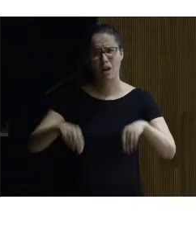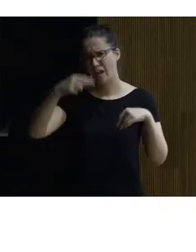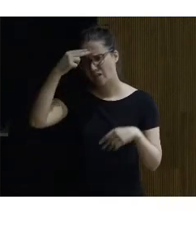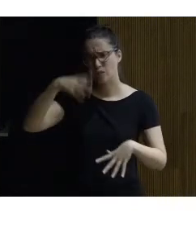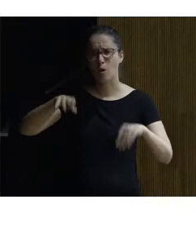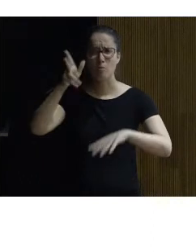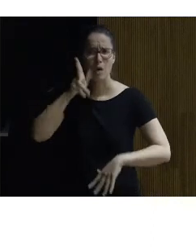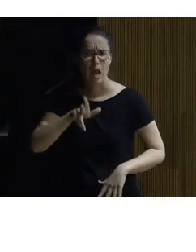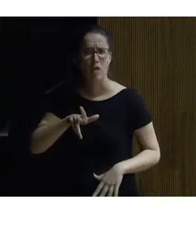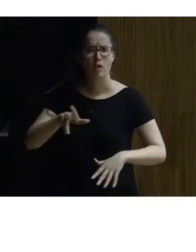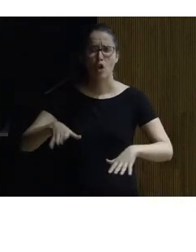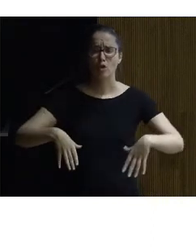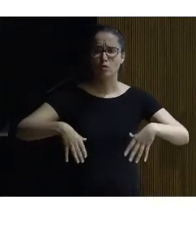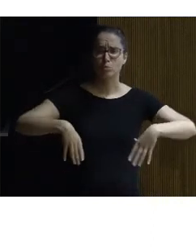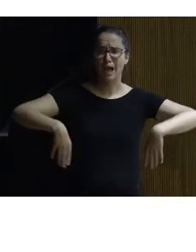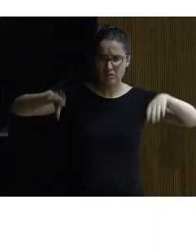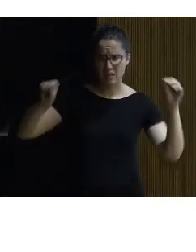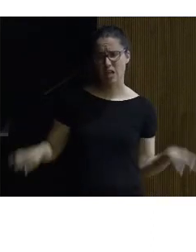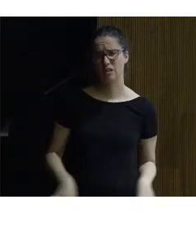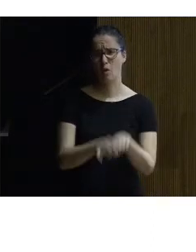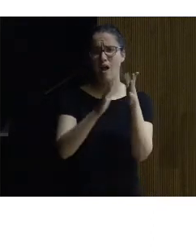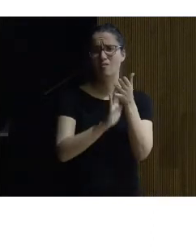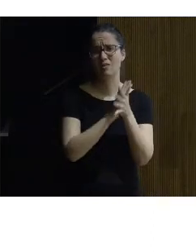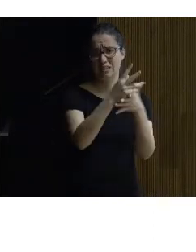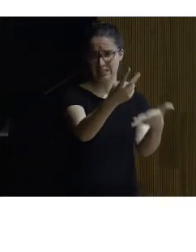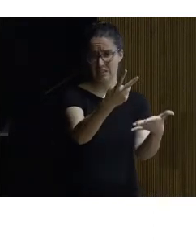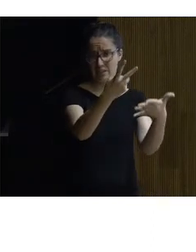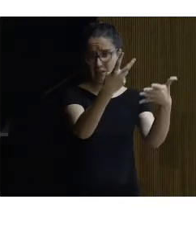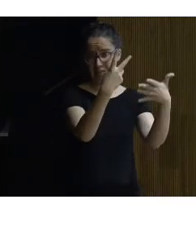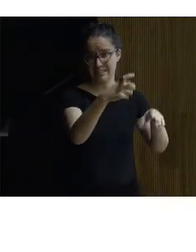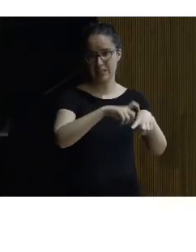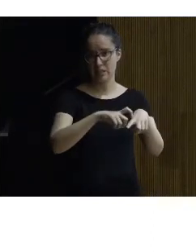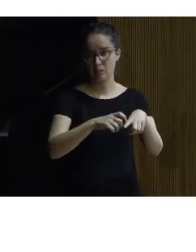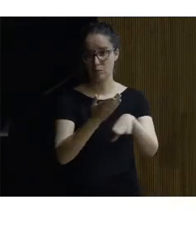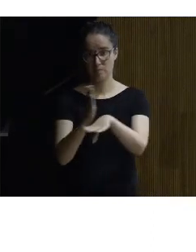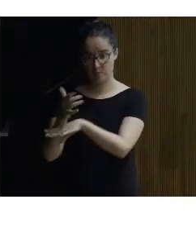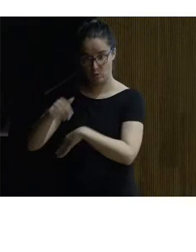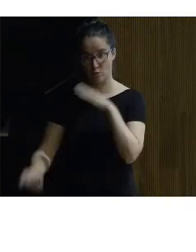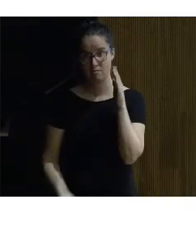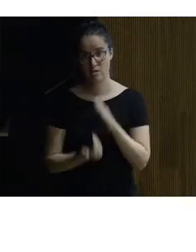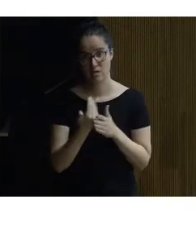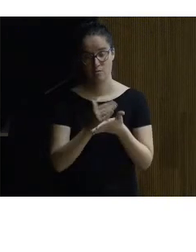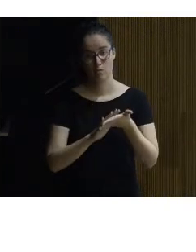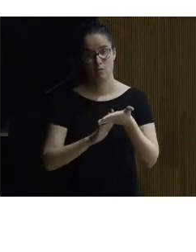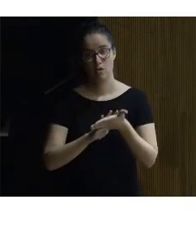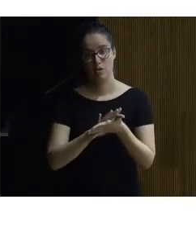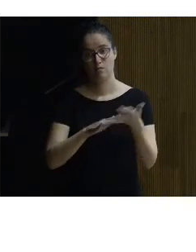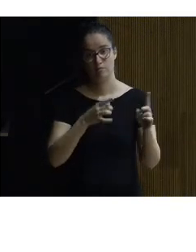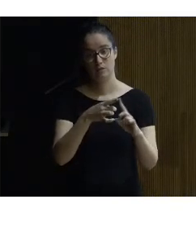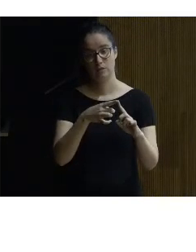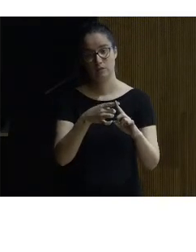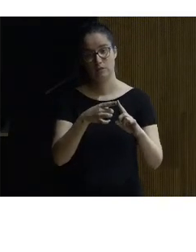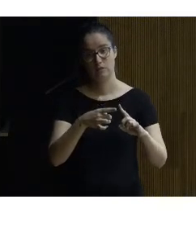un palacio una catedral les hablaba del siete pues dentro de los siete tipos que les he traído esta mañana pues voy a referirme